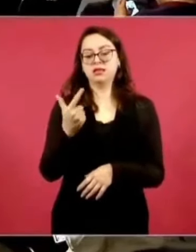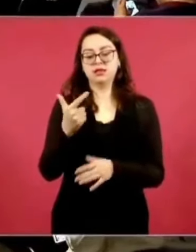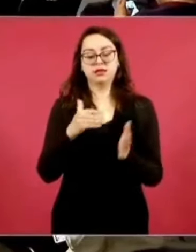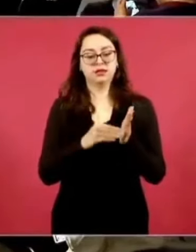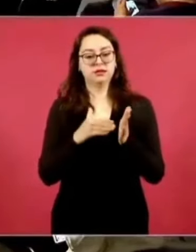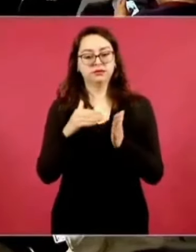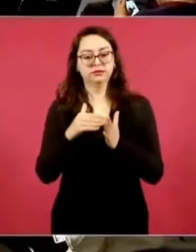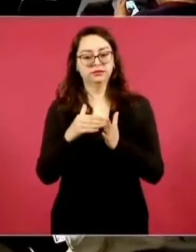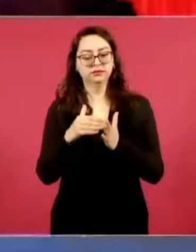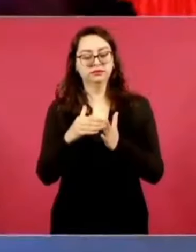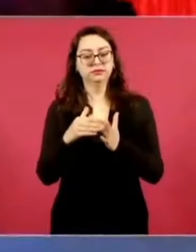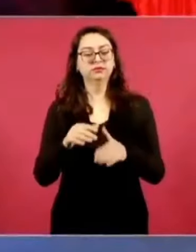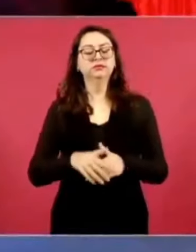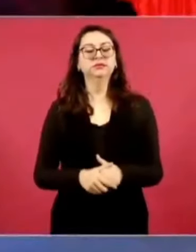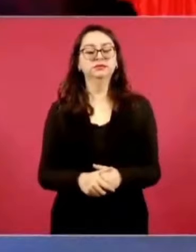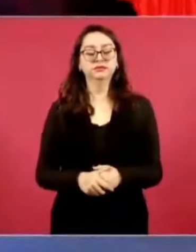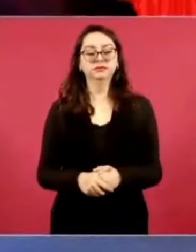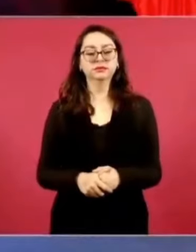millones.